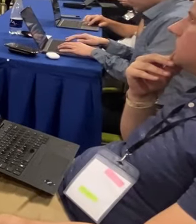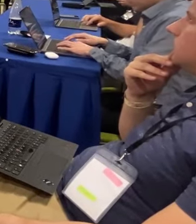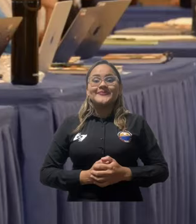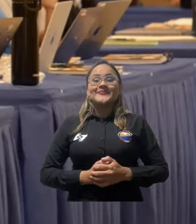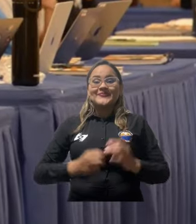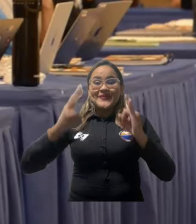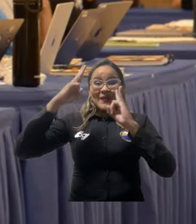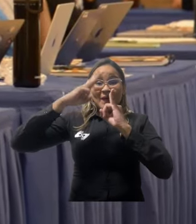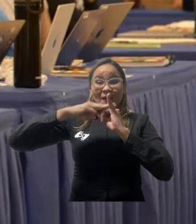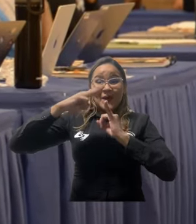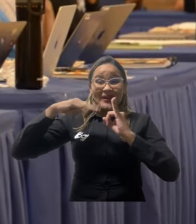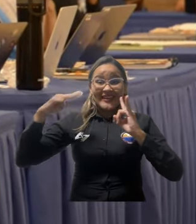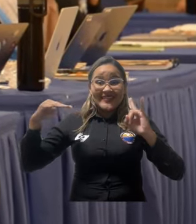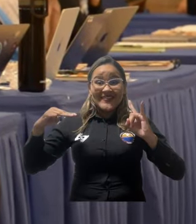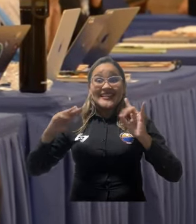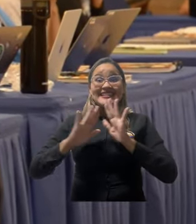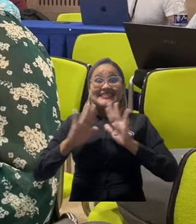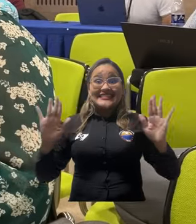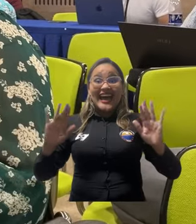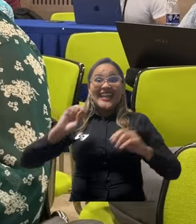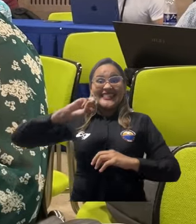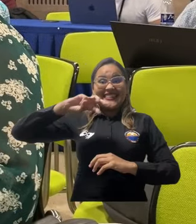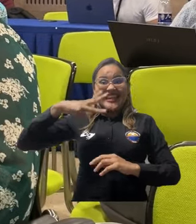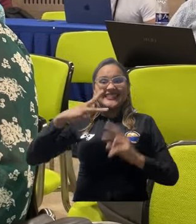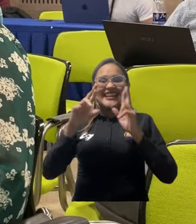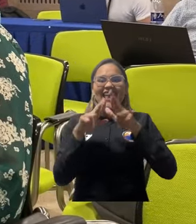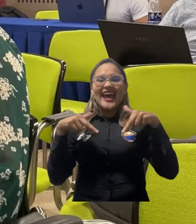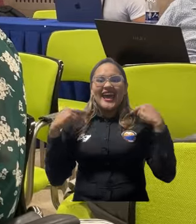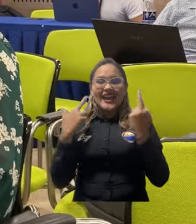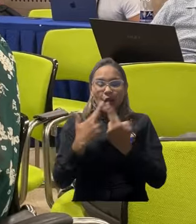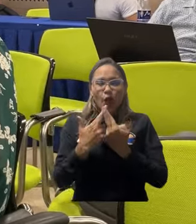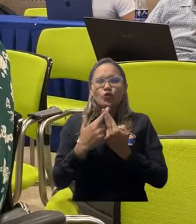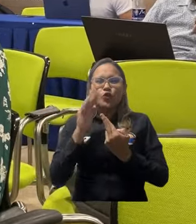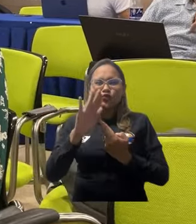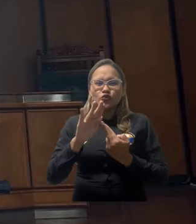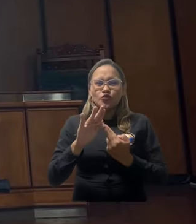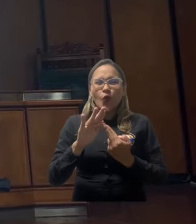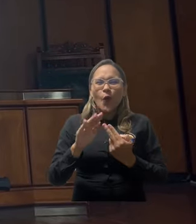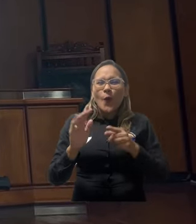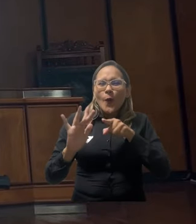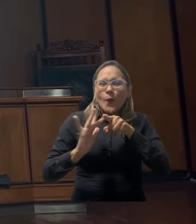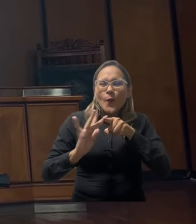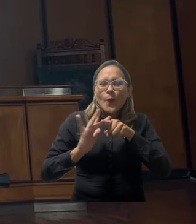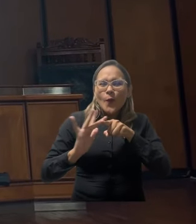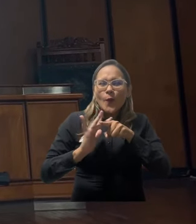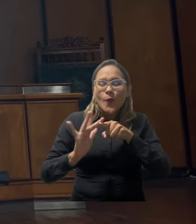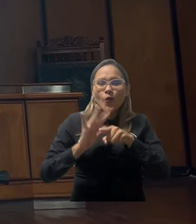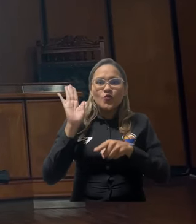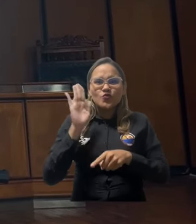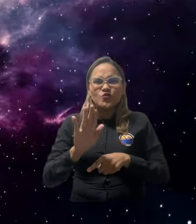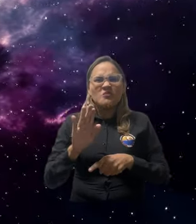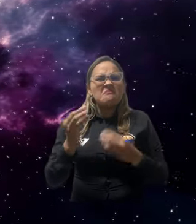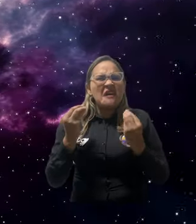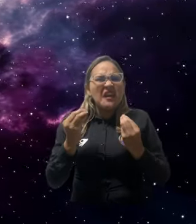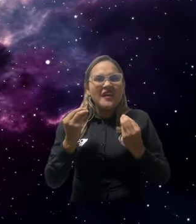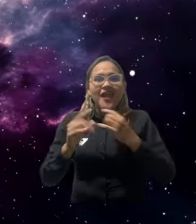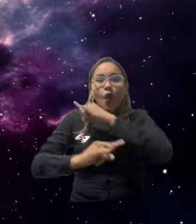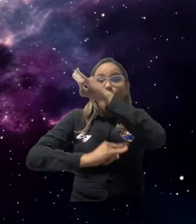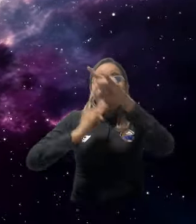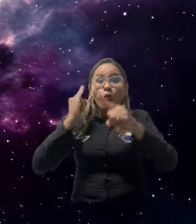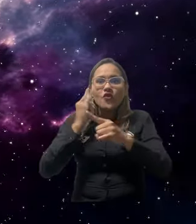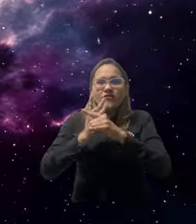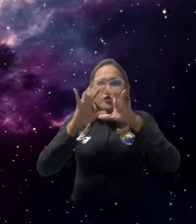La Universidad del Magdalena albergó la tercera reunión del experimento DUNE con el que se busca comprender el universo